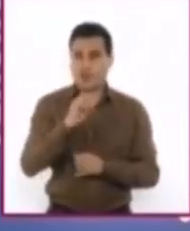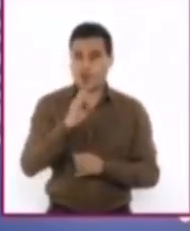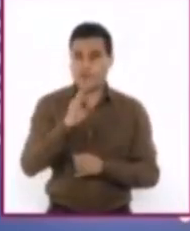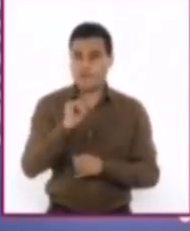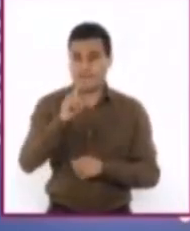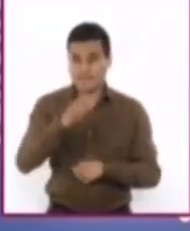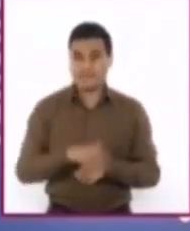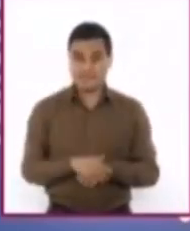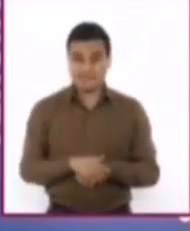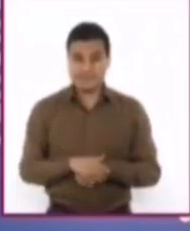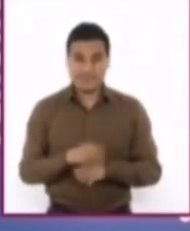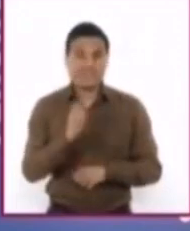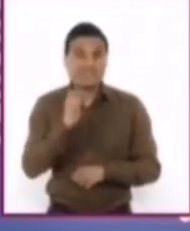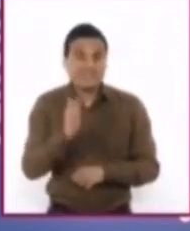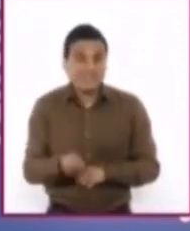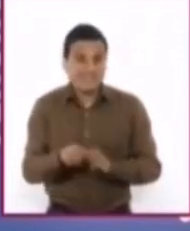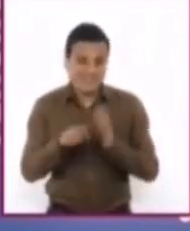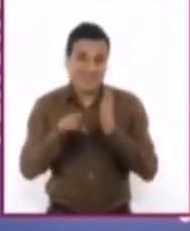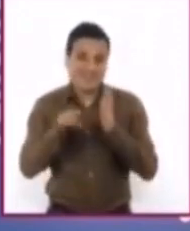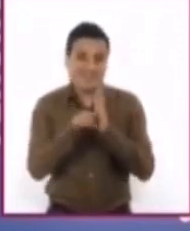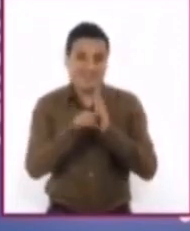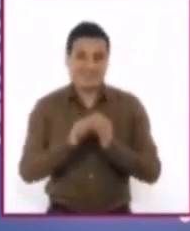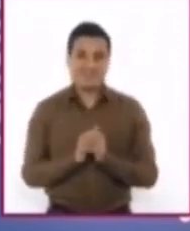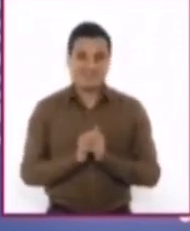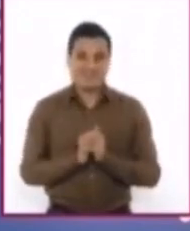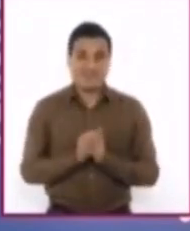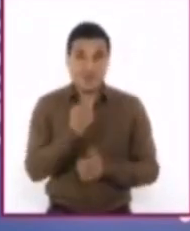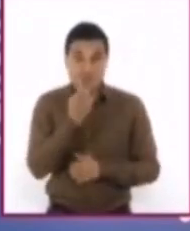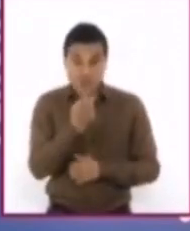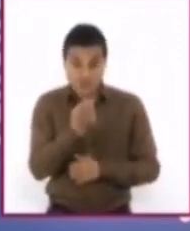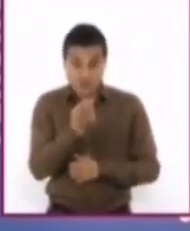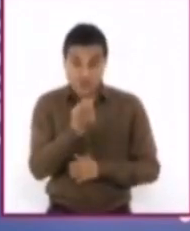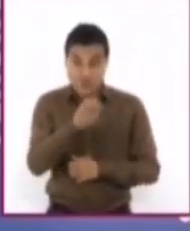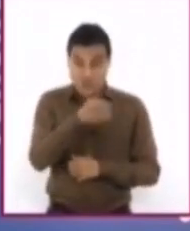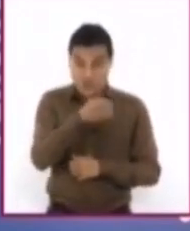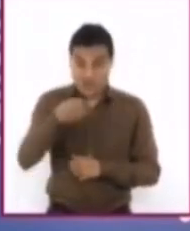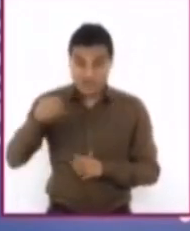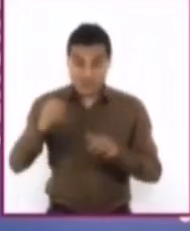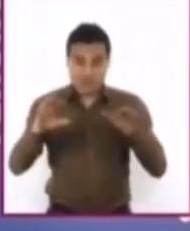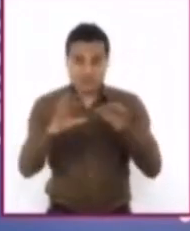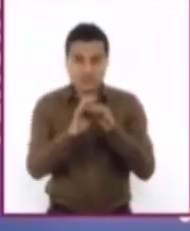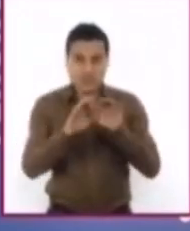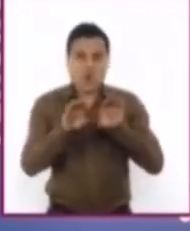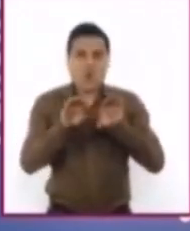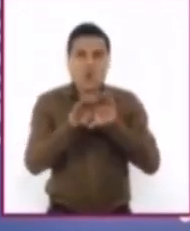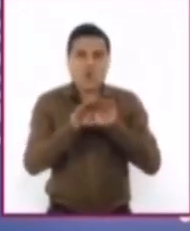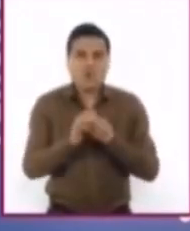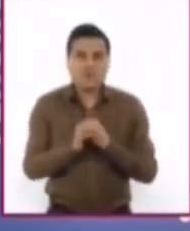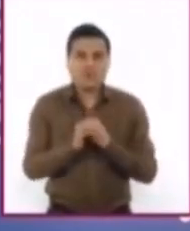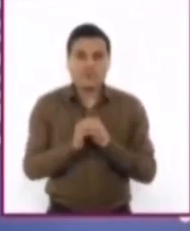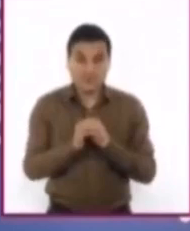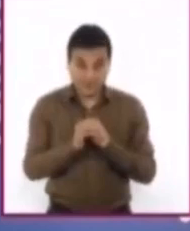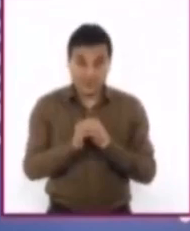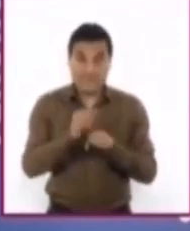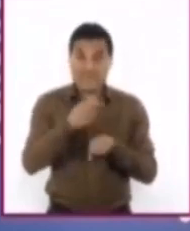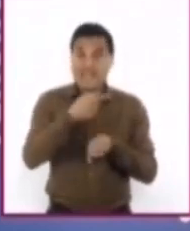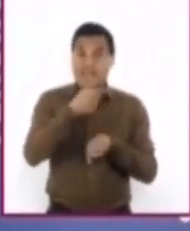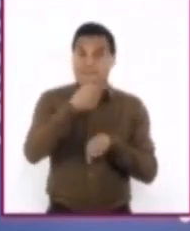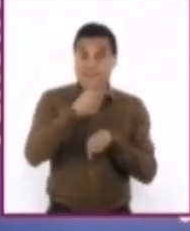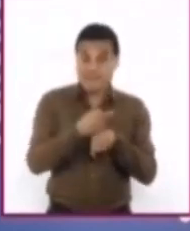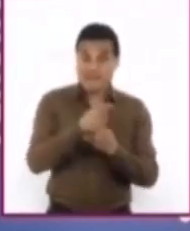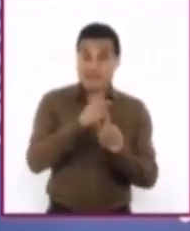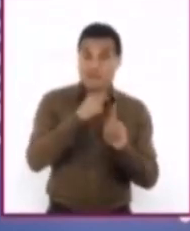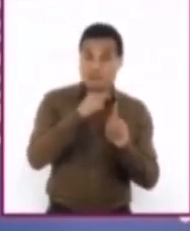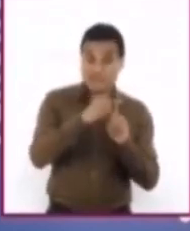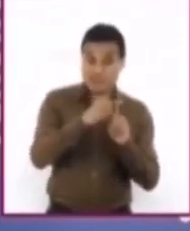uso de la energía nuclear. Por eso es necesario colocar un nexo concesivo que permita rechazar la primera idea y reafirmar